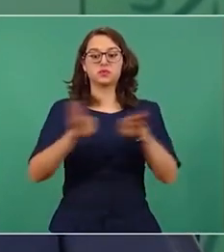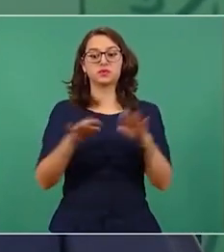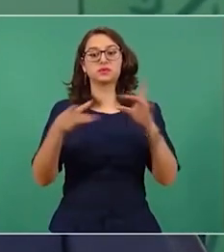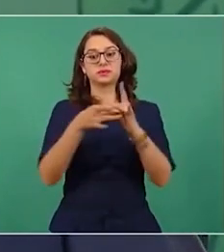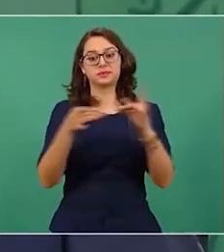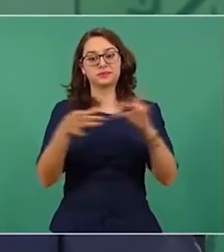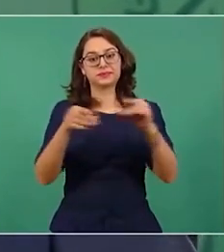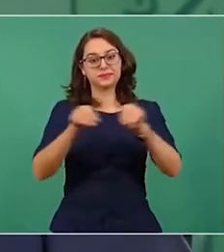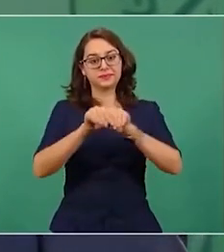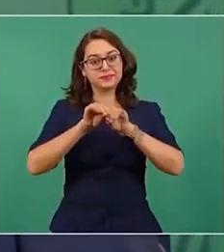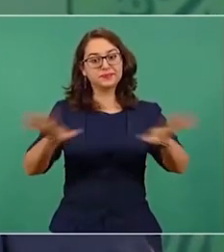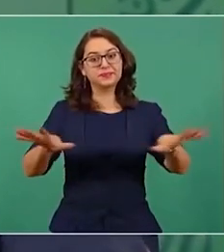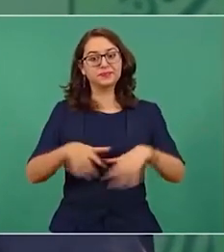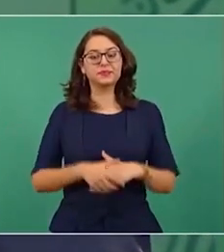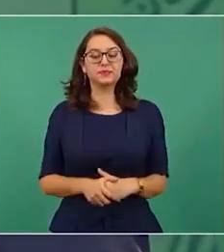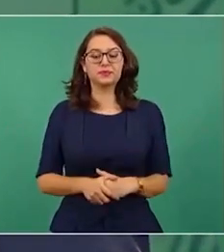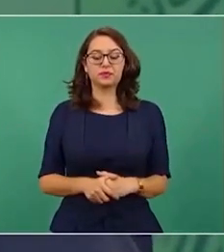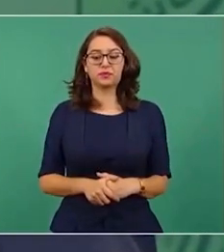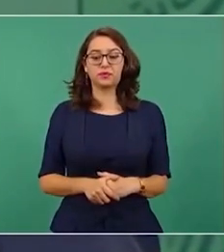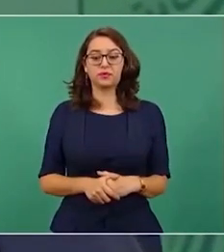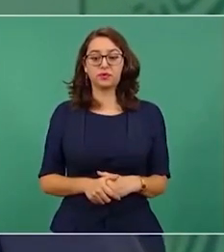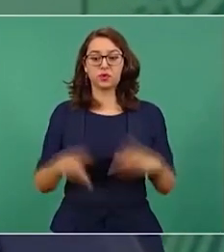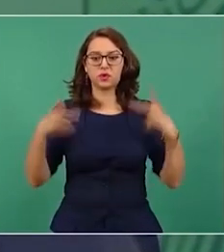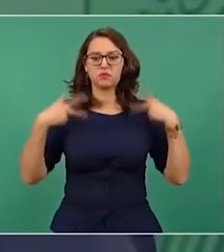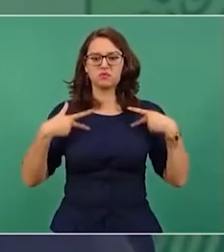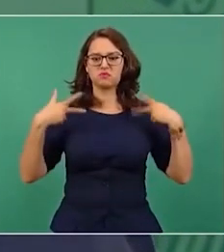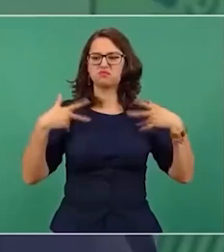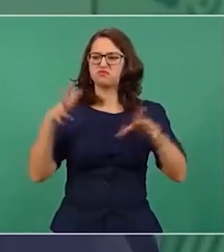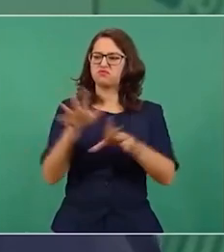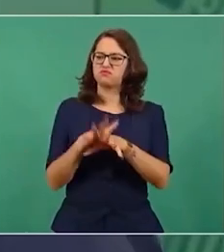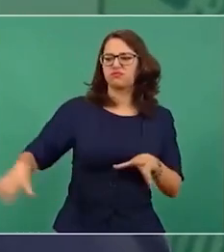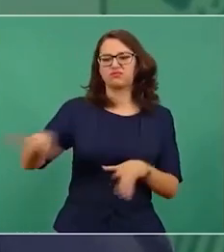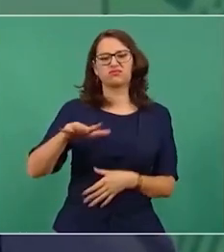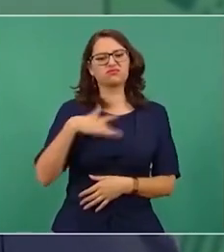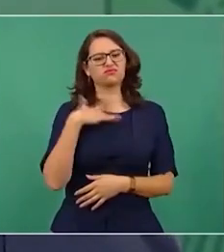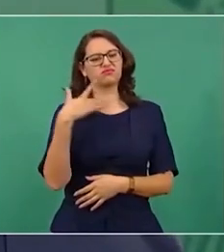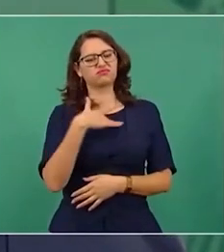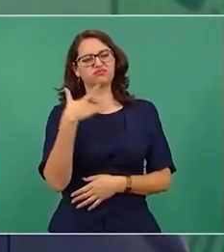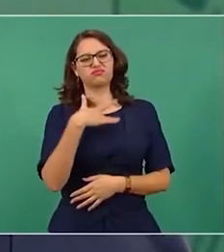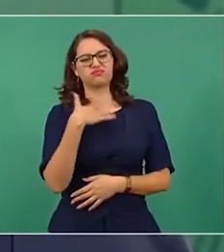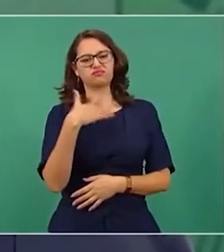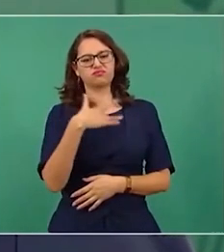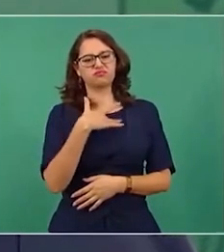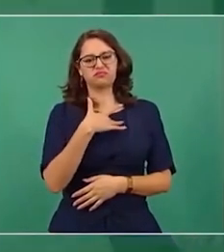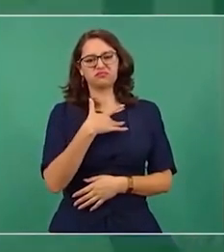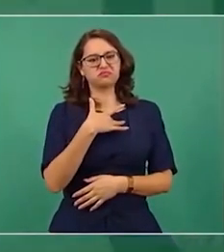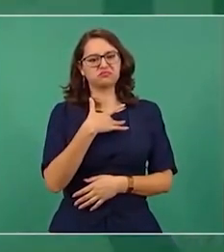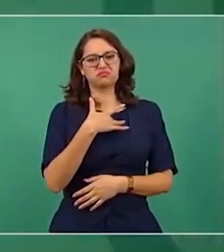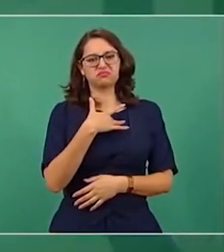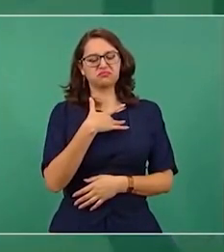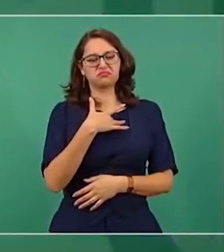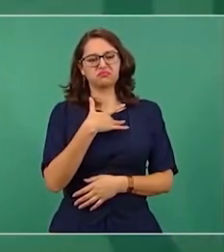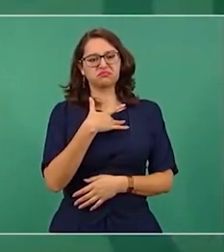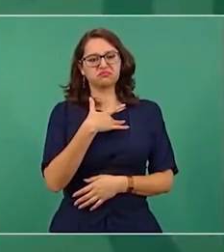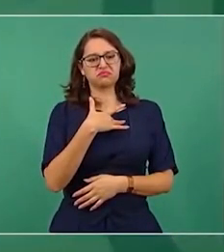gente dice no queremos que participe